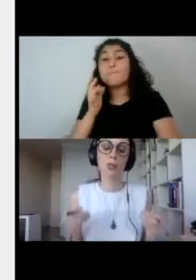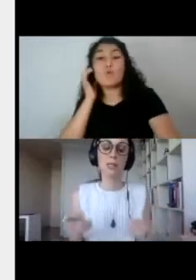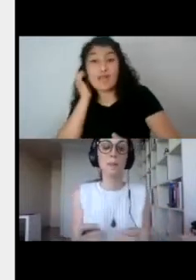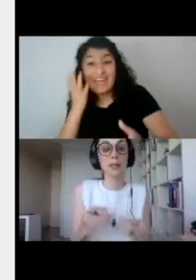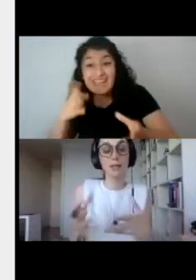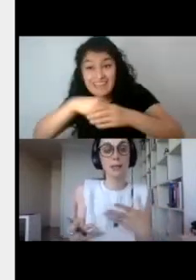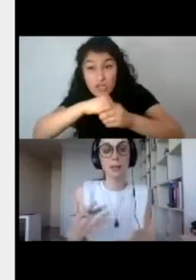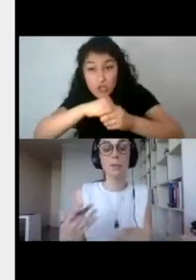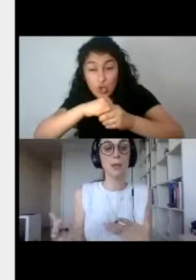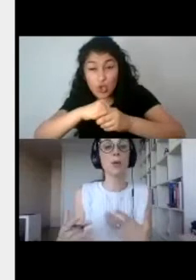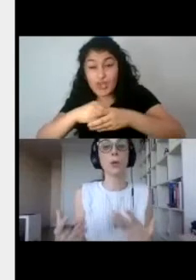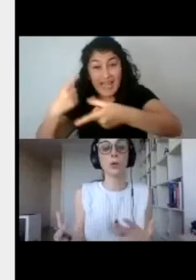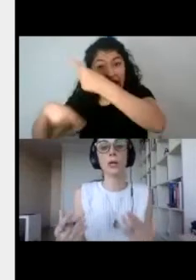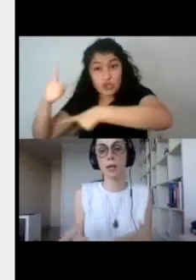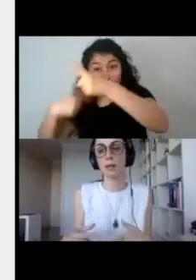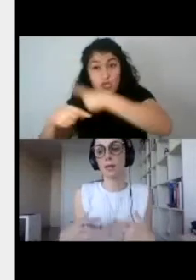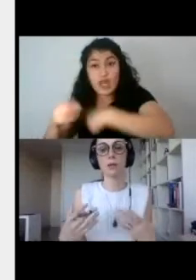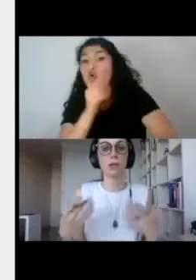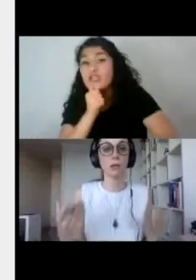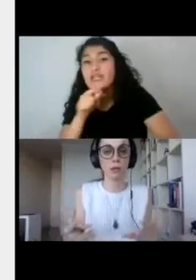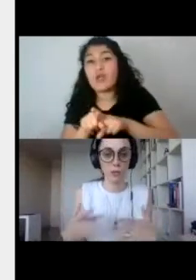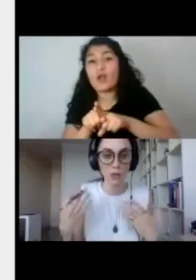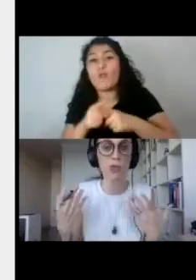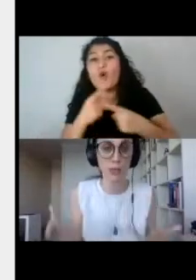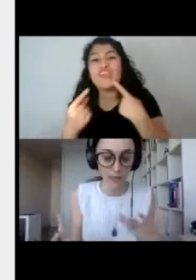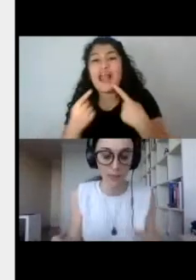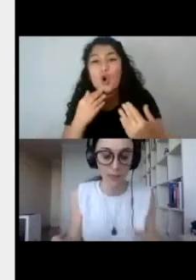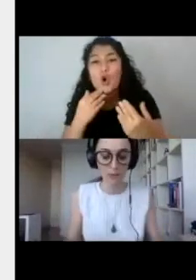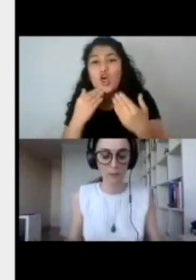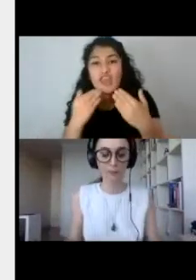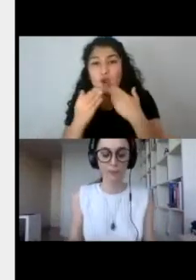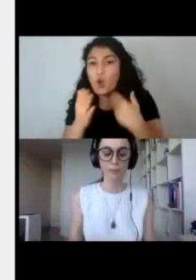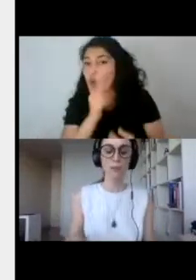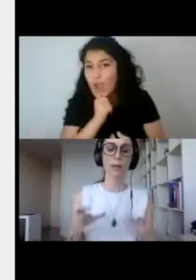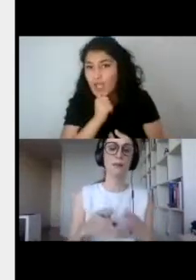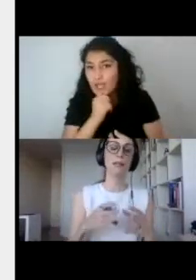Entonces, a partir de este ejemplo de los cuentos de hadas, que es algo que yo constaté, digamos,